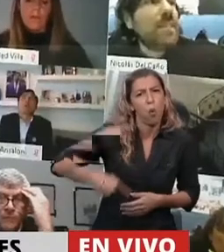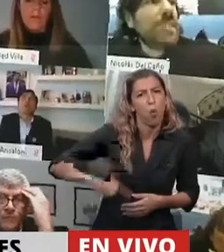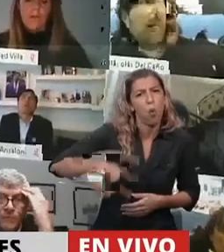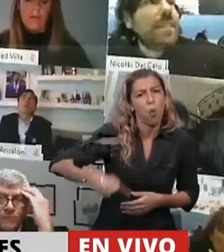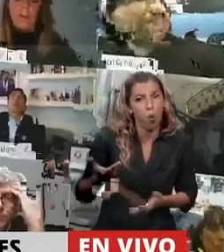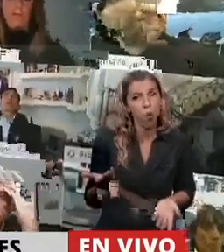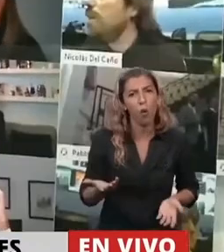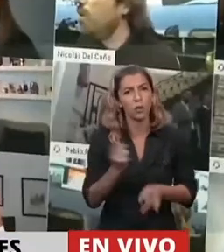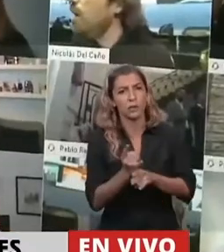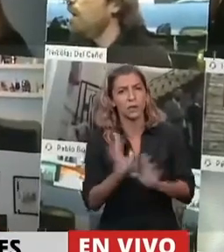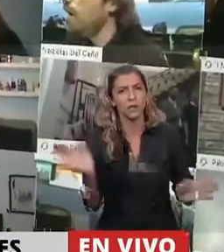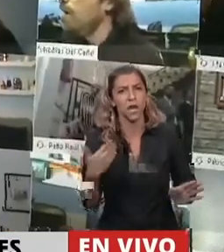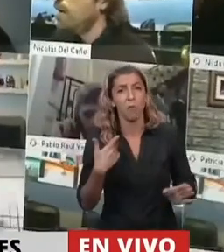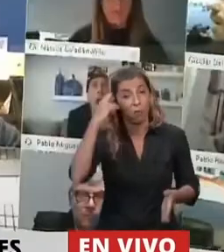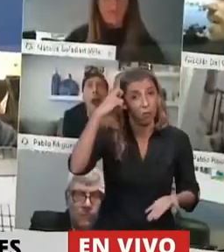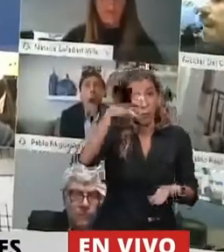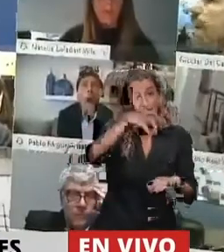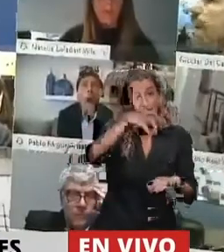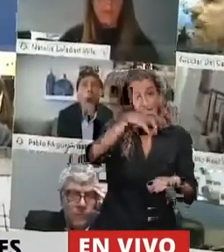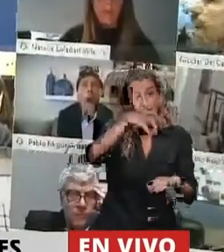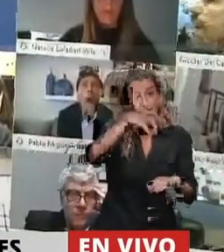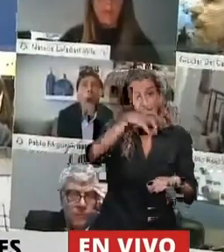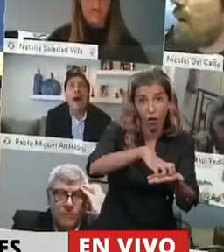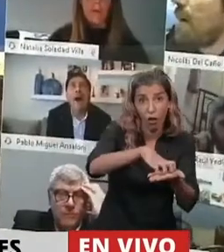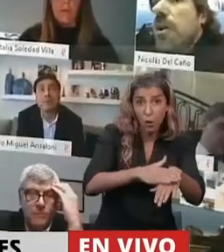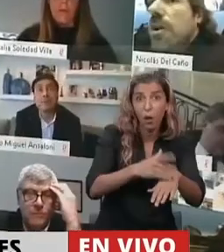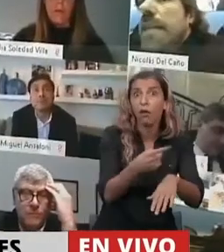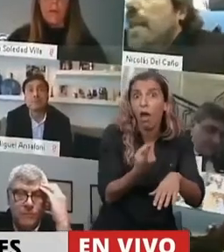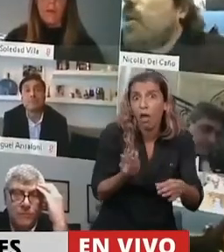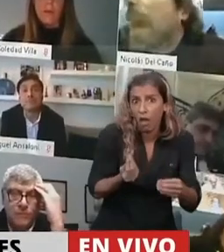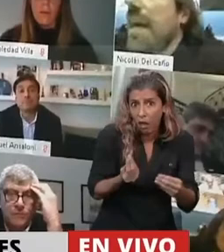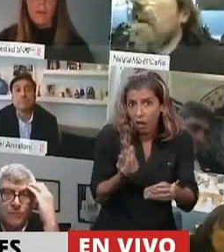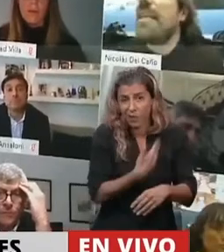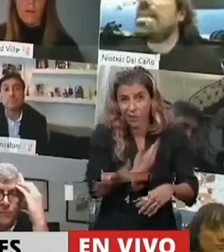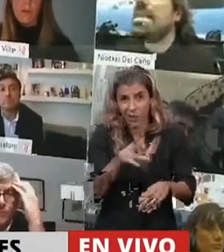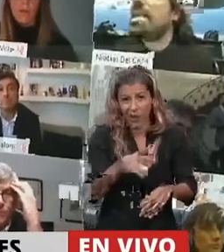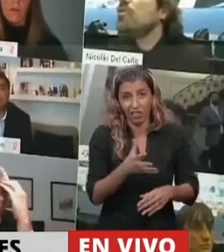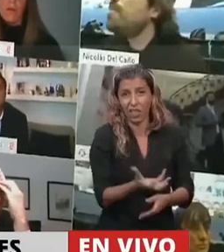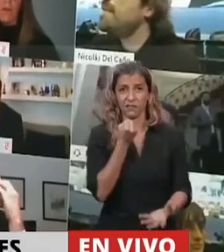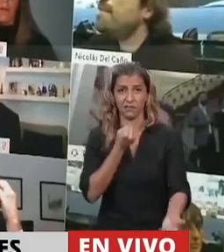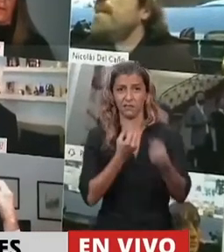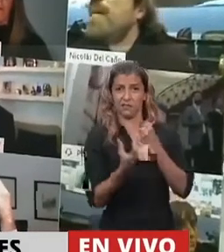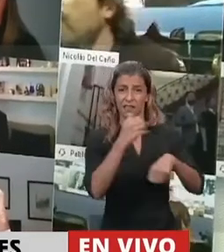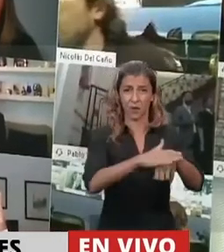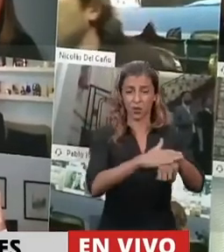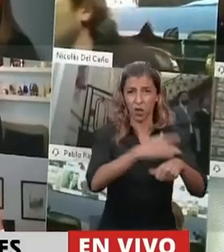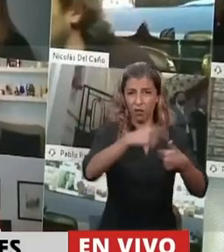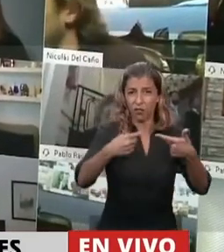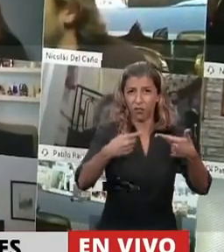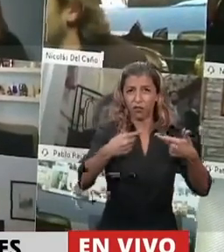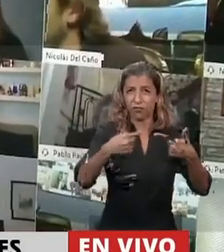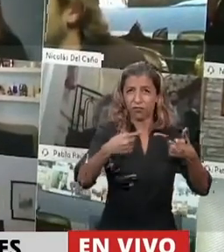quitando facultades al Congreso, y tenemos que creer que va a ser así. Entonces, Presidente, mire, una última cuestión.